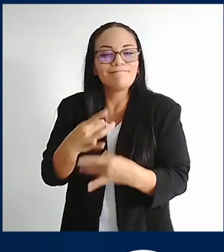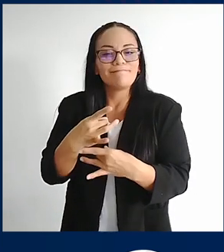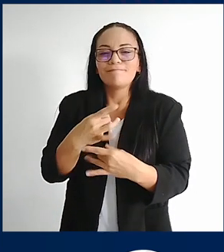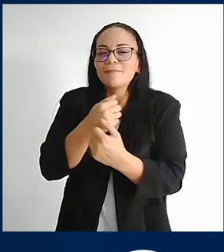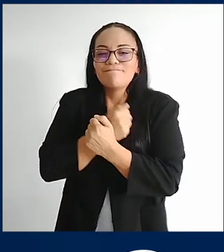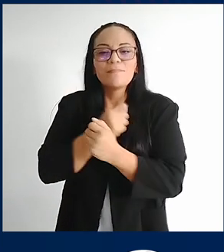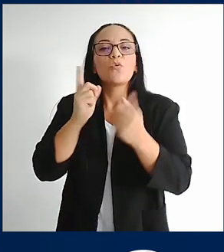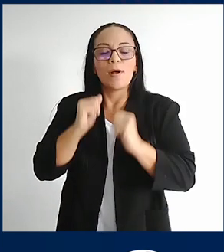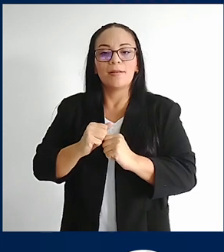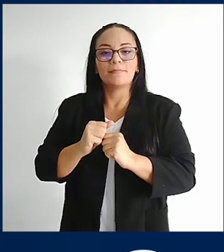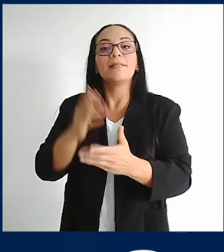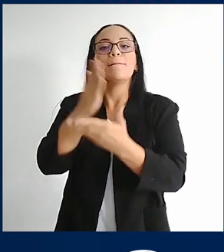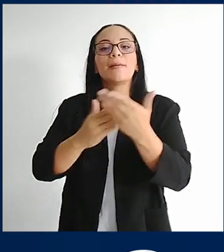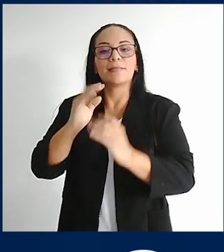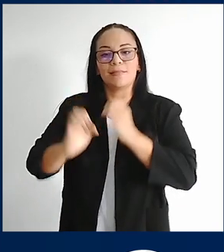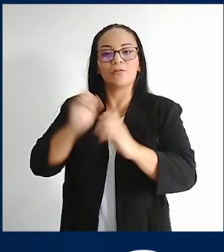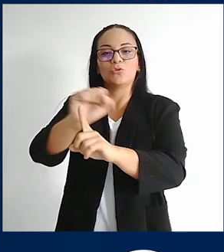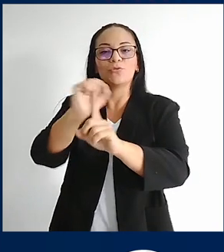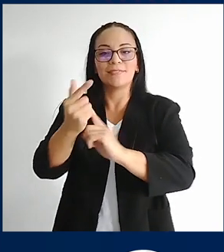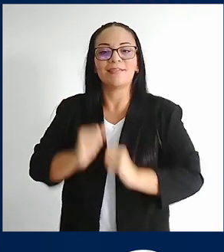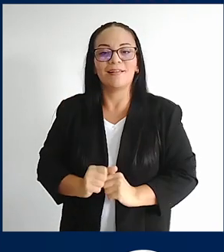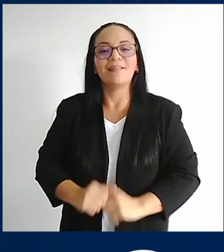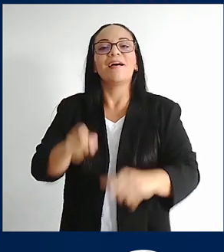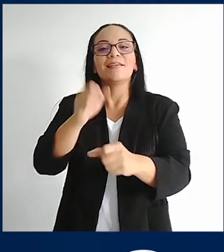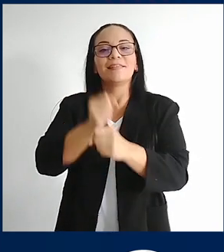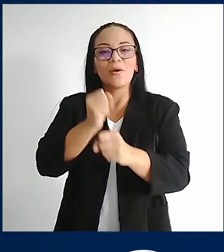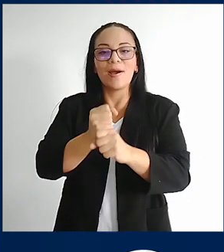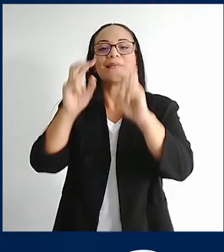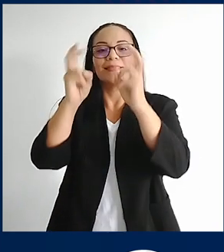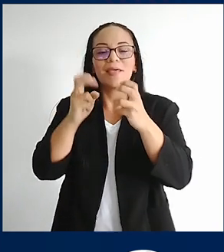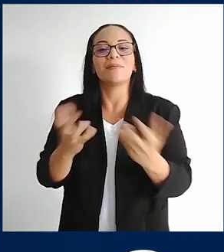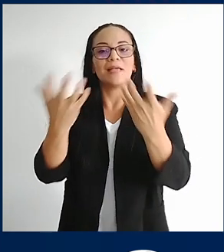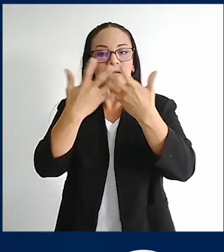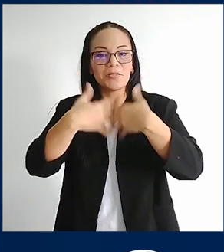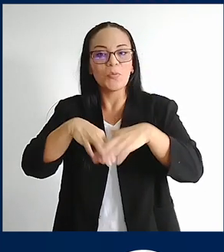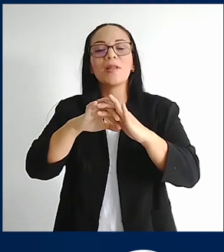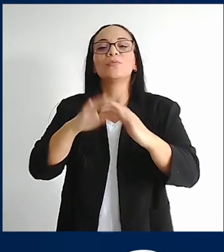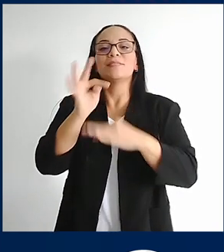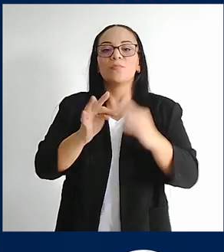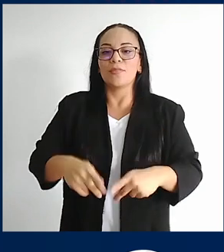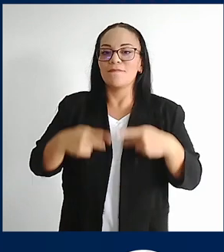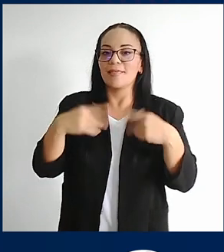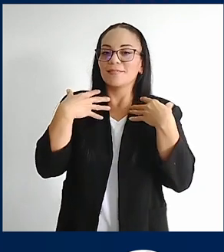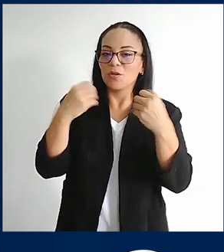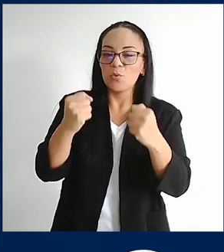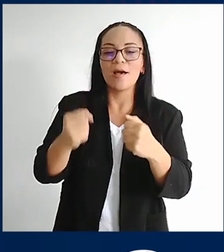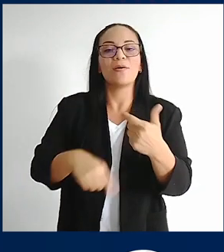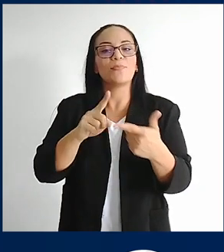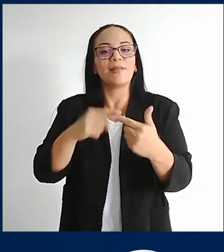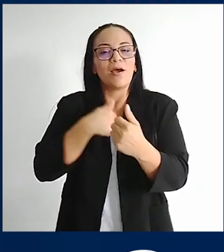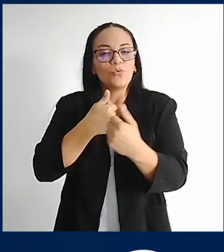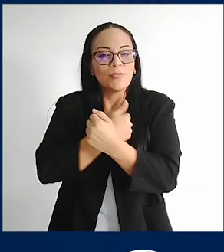y es el componente socioemocional, donde se trabajan temas vinculados a los estilos de vida saludable y